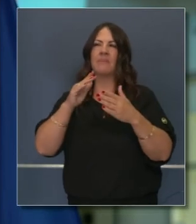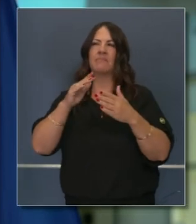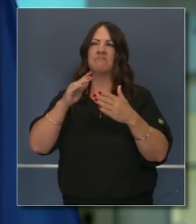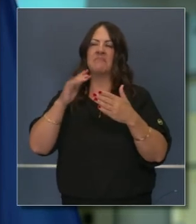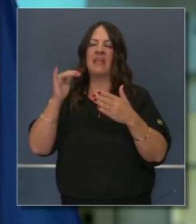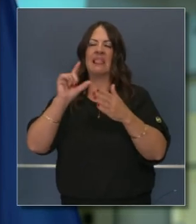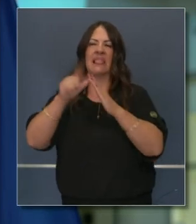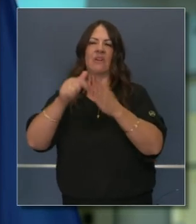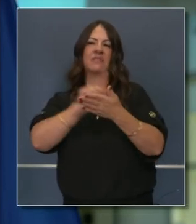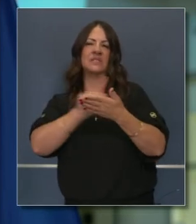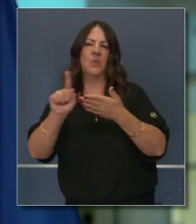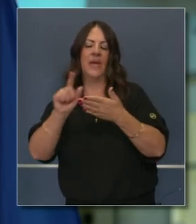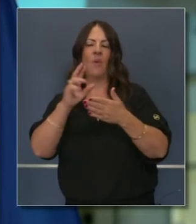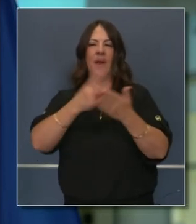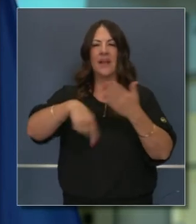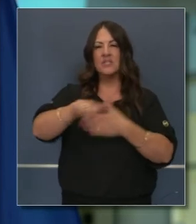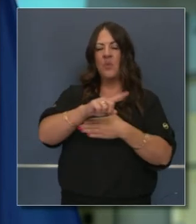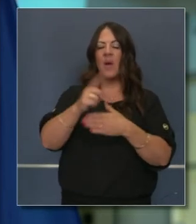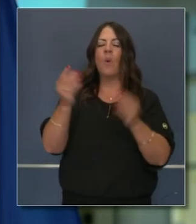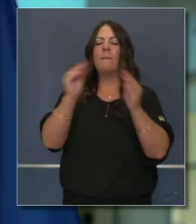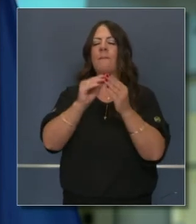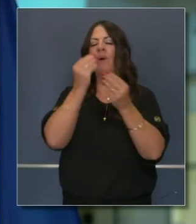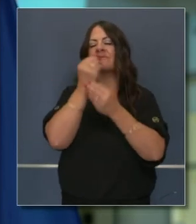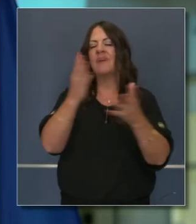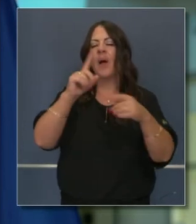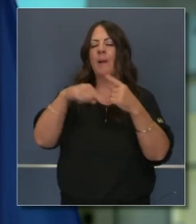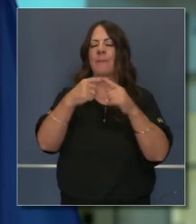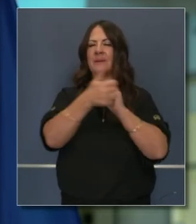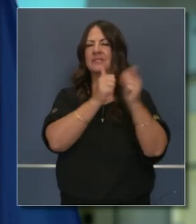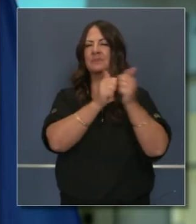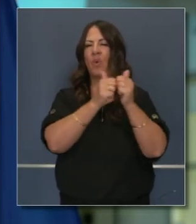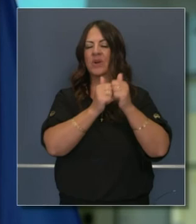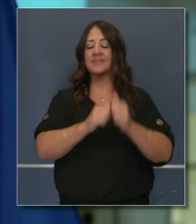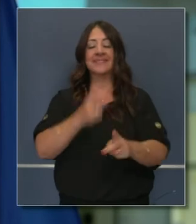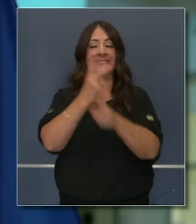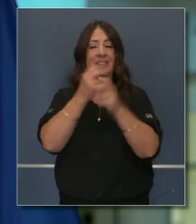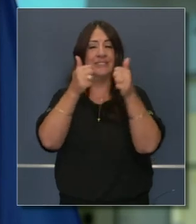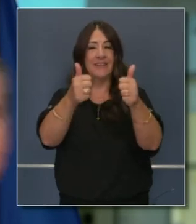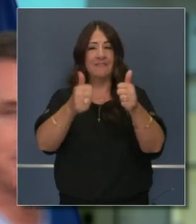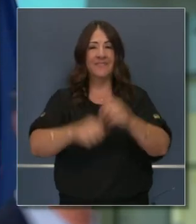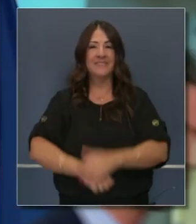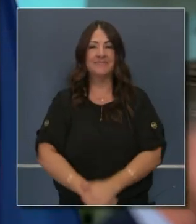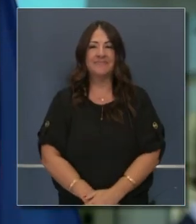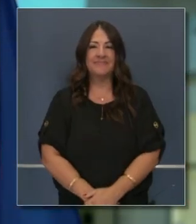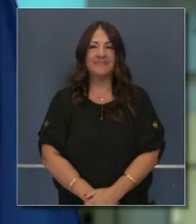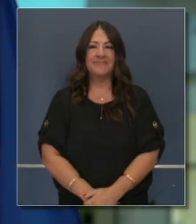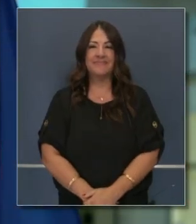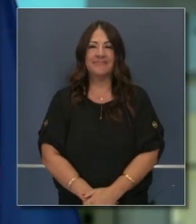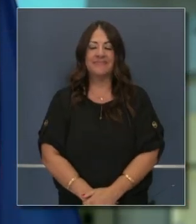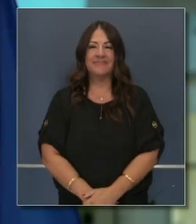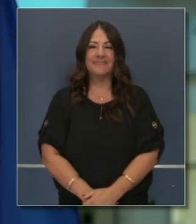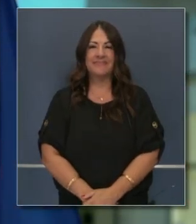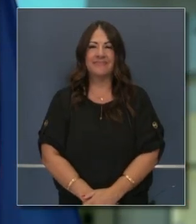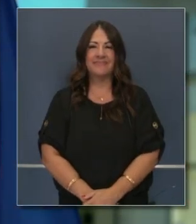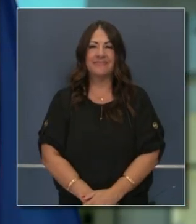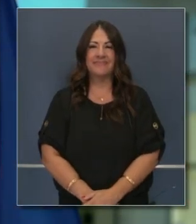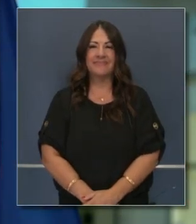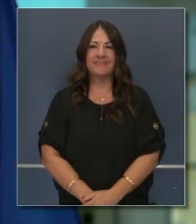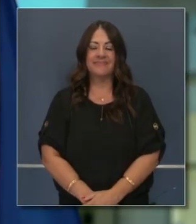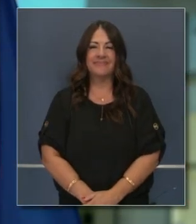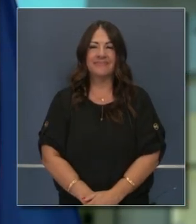tal vez al final de la semana, en cuanto a deportes en equipo y otros reglamentos. Cuídense todos mucho.